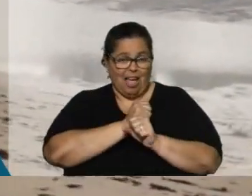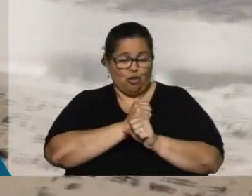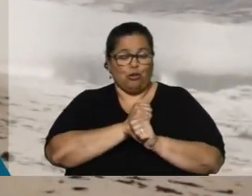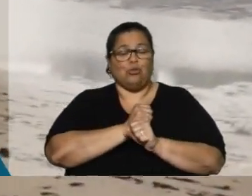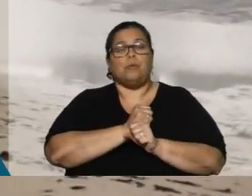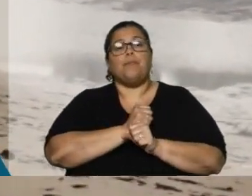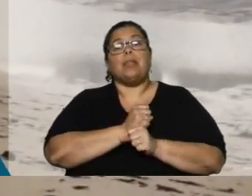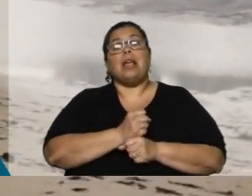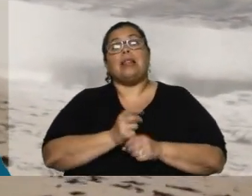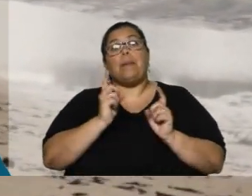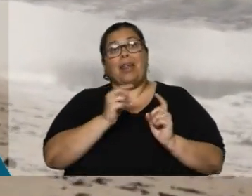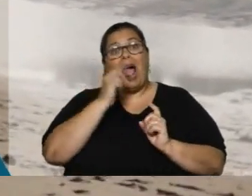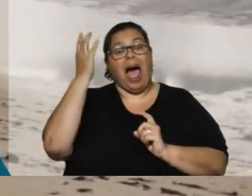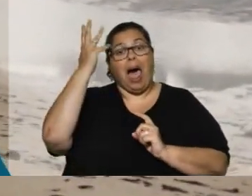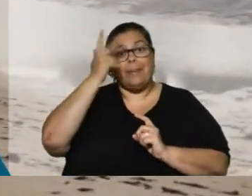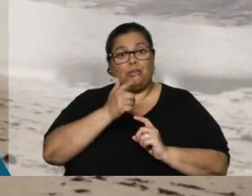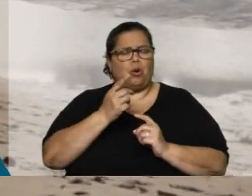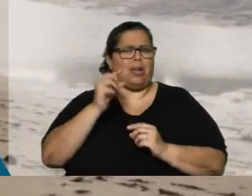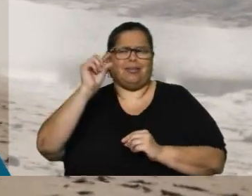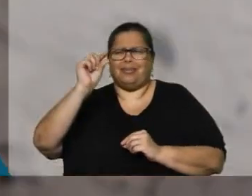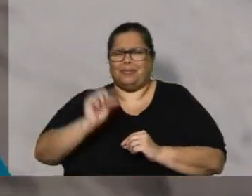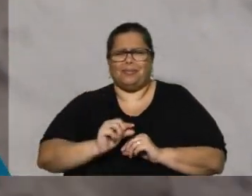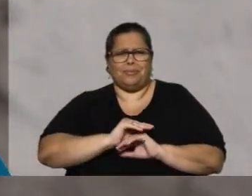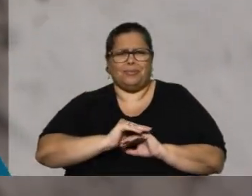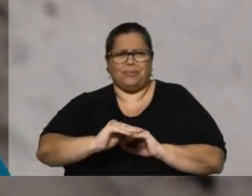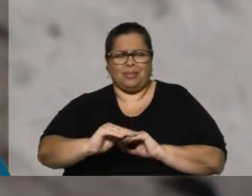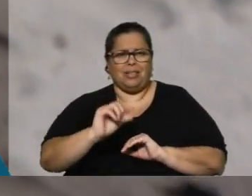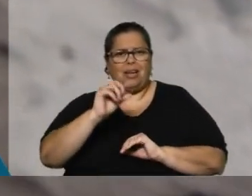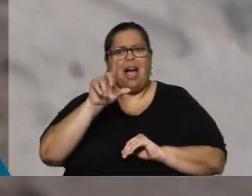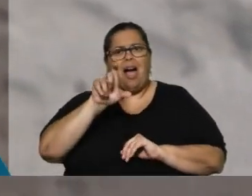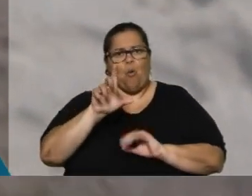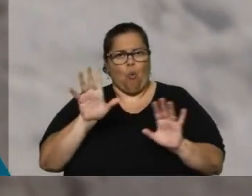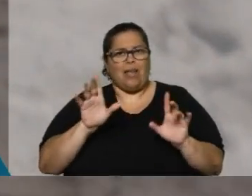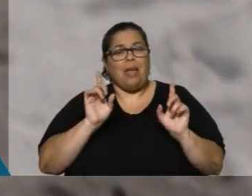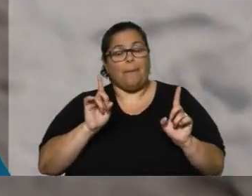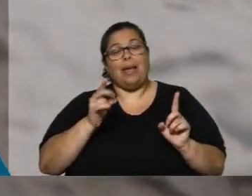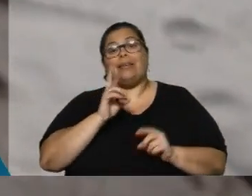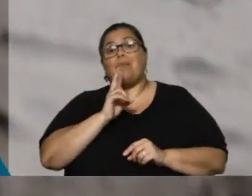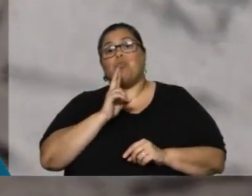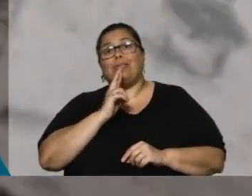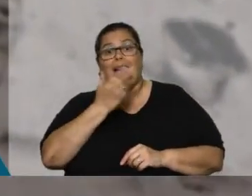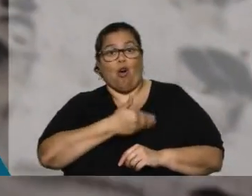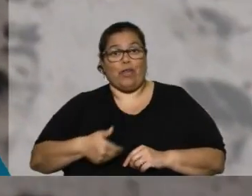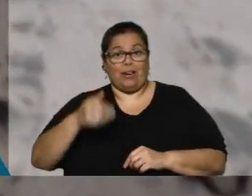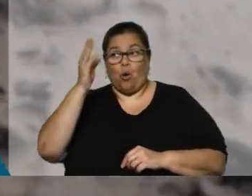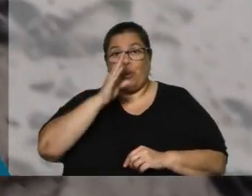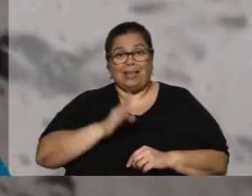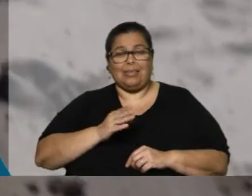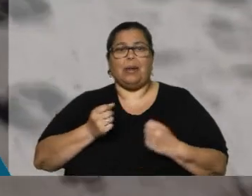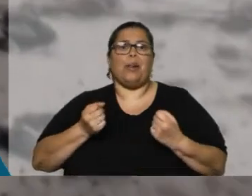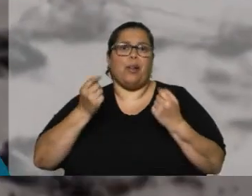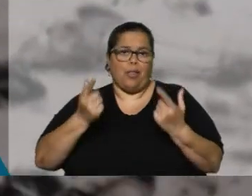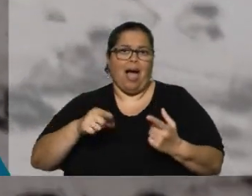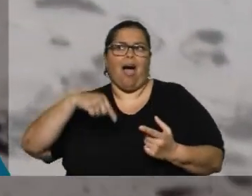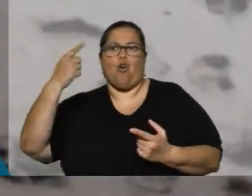operando al 3 y el 10% de su capacidad. En respuesta, el gobierno ha activado plantas térmicas alimentadas con gas y